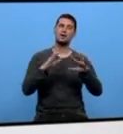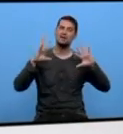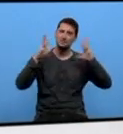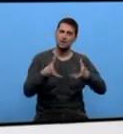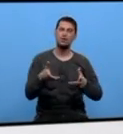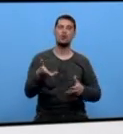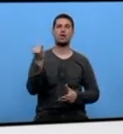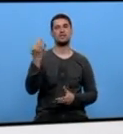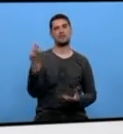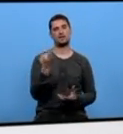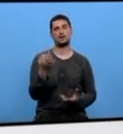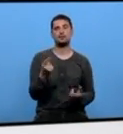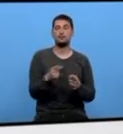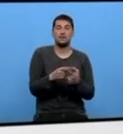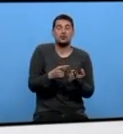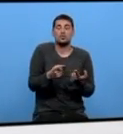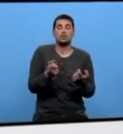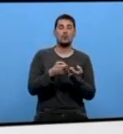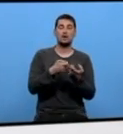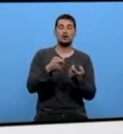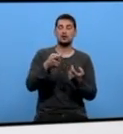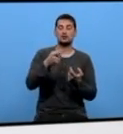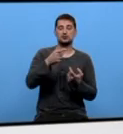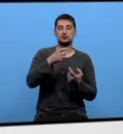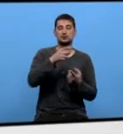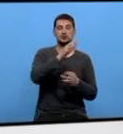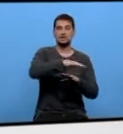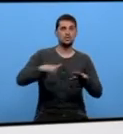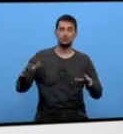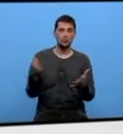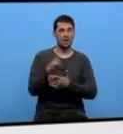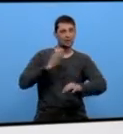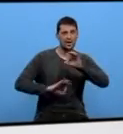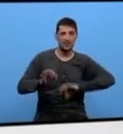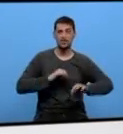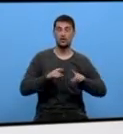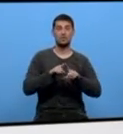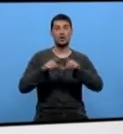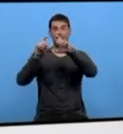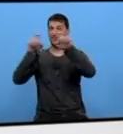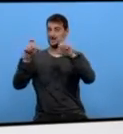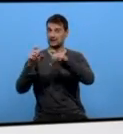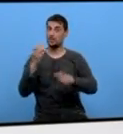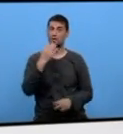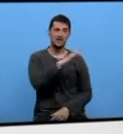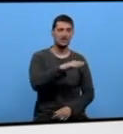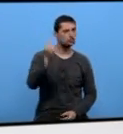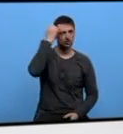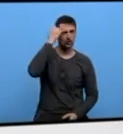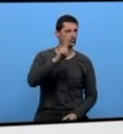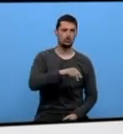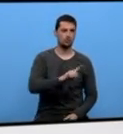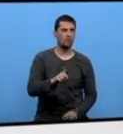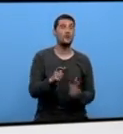tienes que poner los medios, pero es que non ponen los medios, hai que organizarse, planificarse, igual que en cualquier empresa, porque non hai niños tontos, sino niños